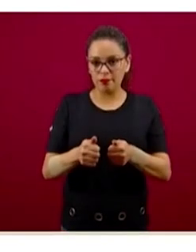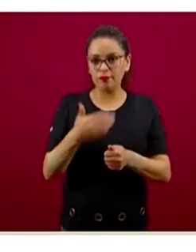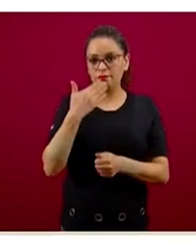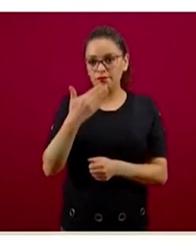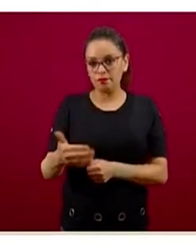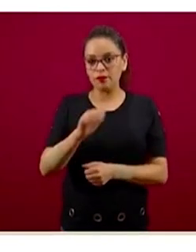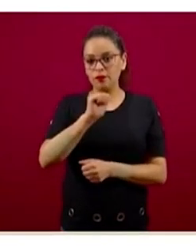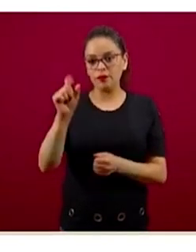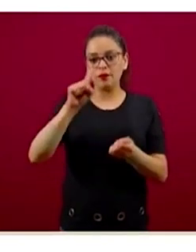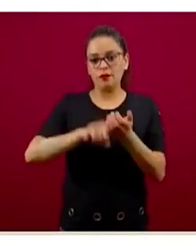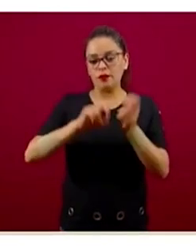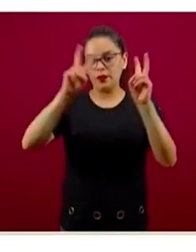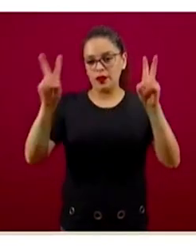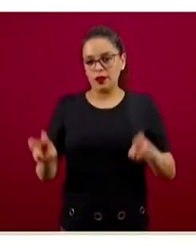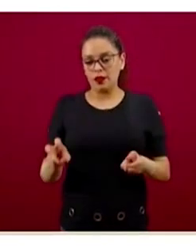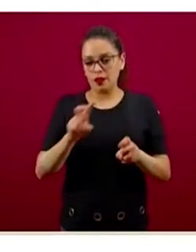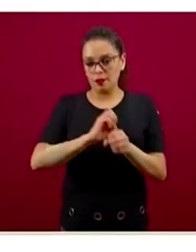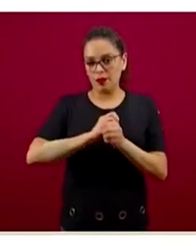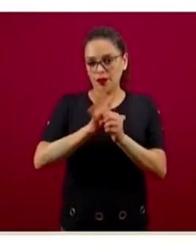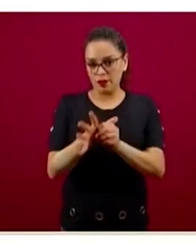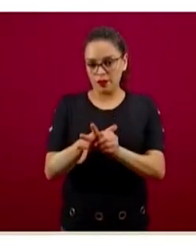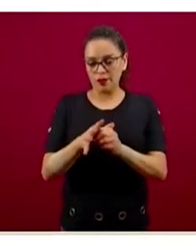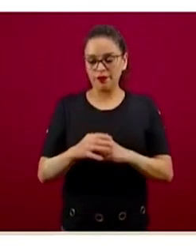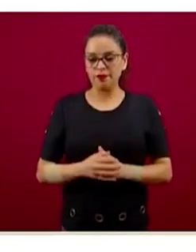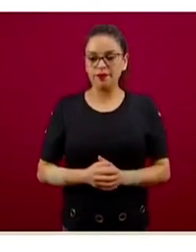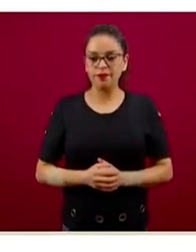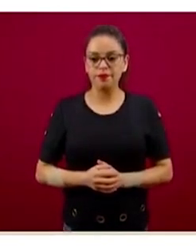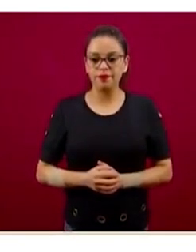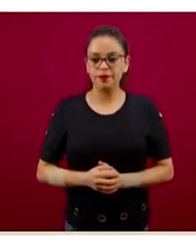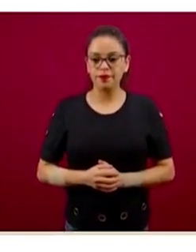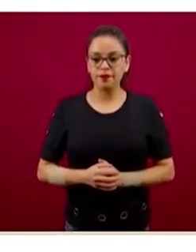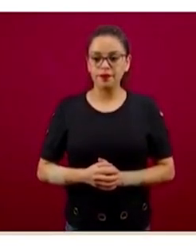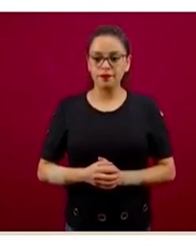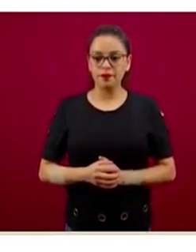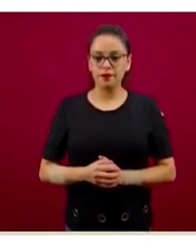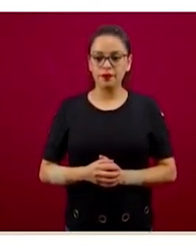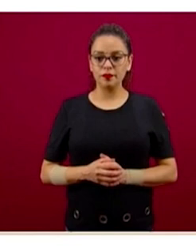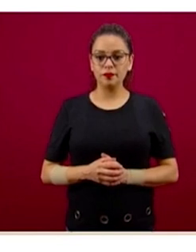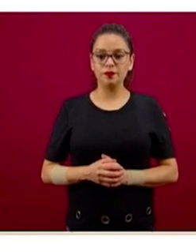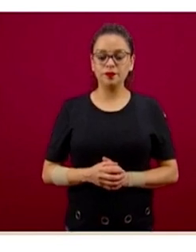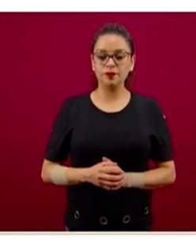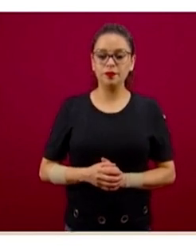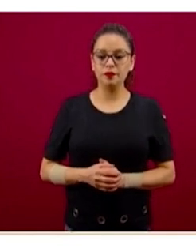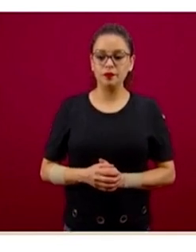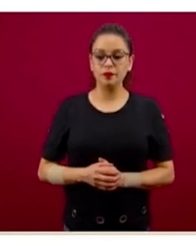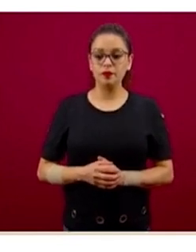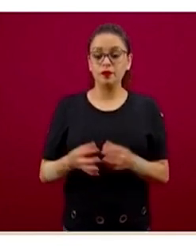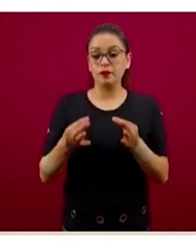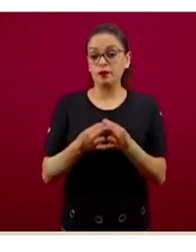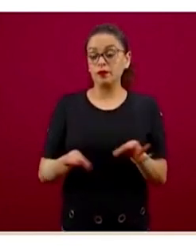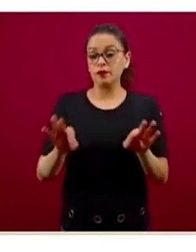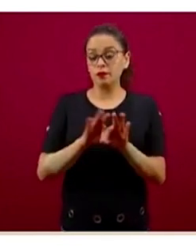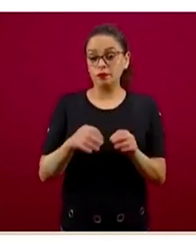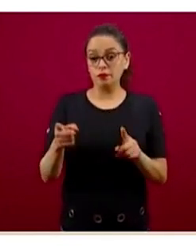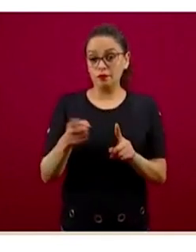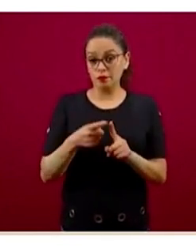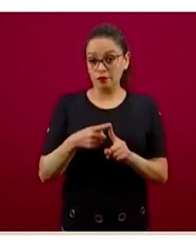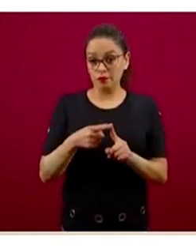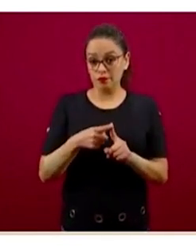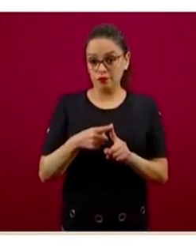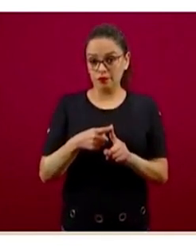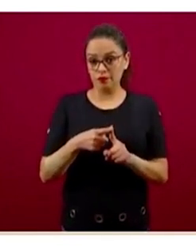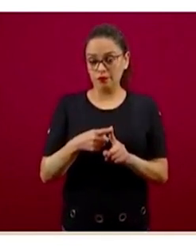Nos parece que uno de los principales éxitos de esta guía